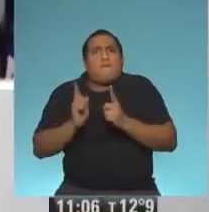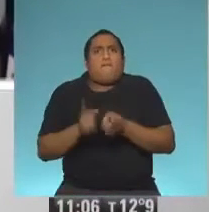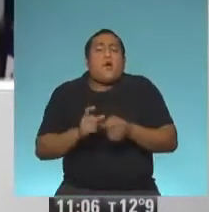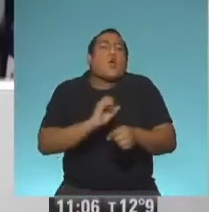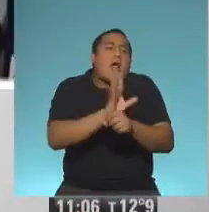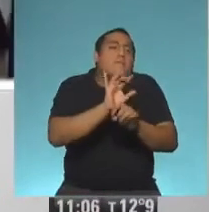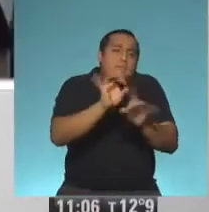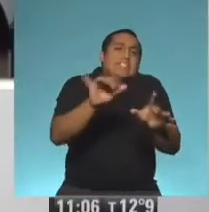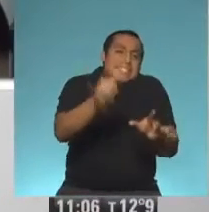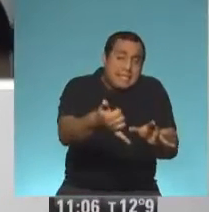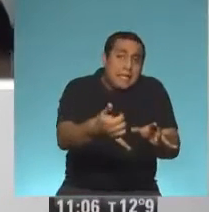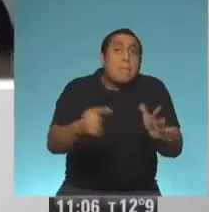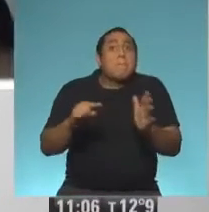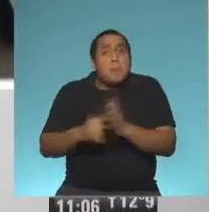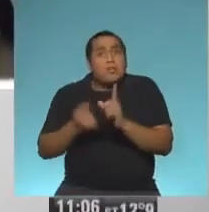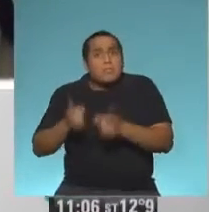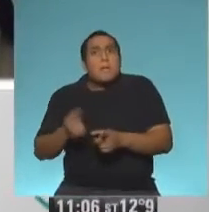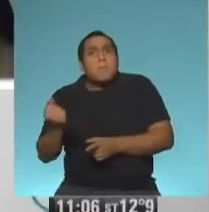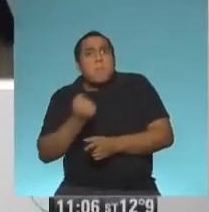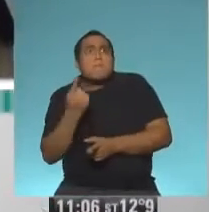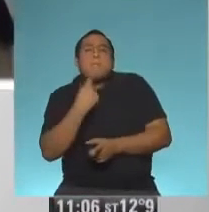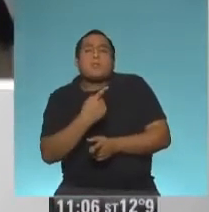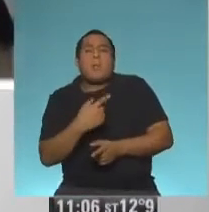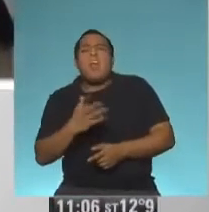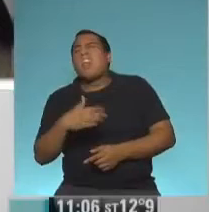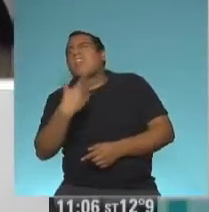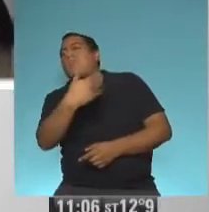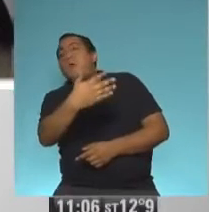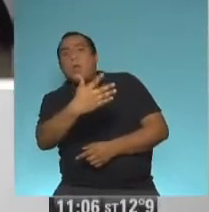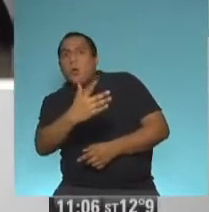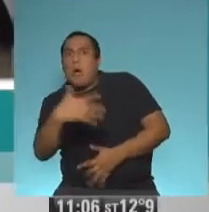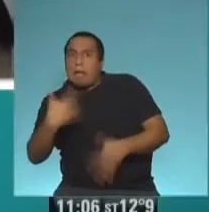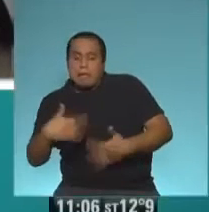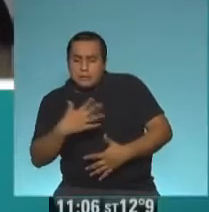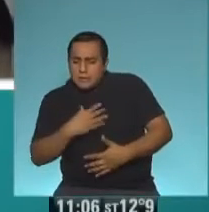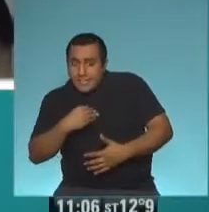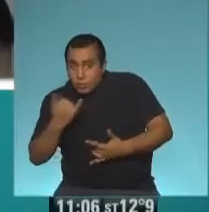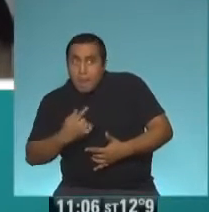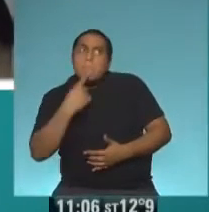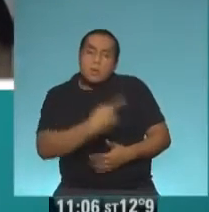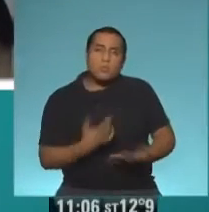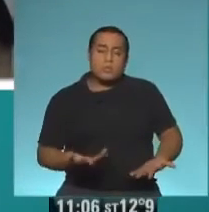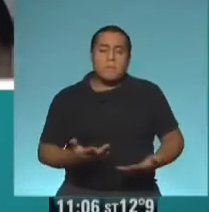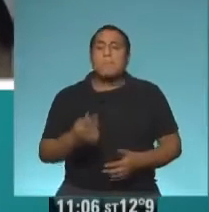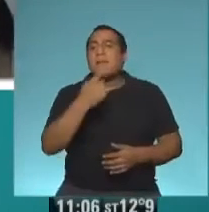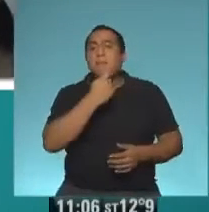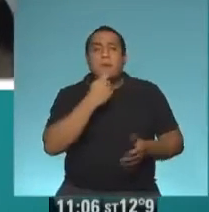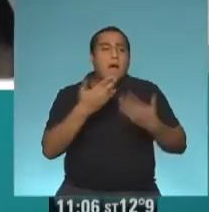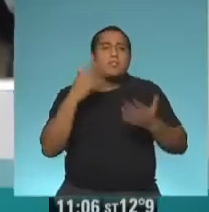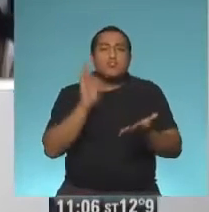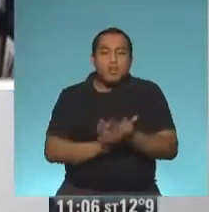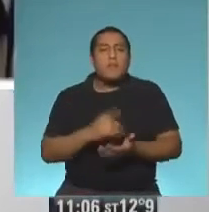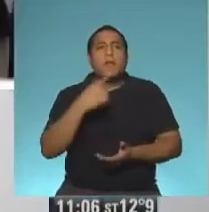allá de la pandemia, y que es importante la consulta precoz. Ustedes hablaban un poco de lo que tiene que ver justamente con el